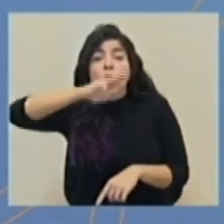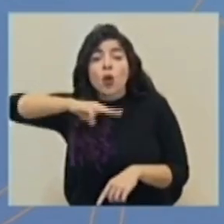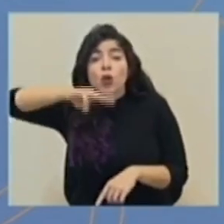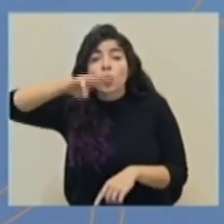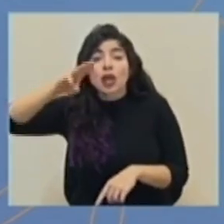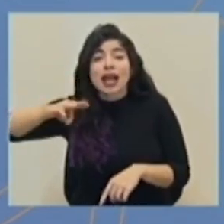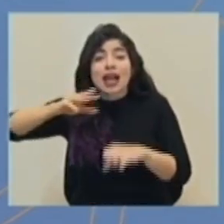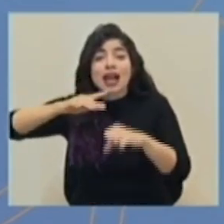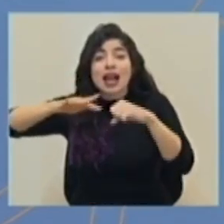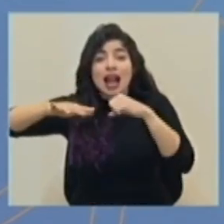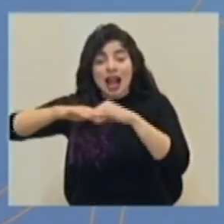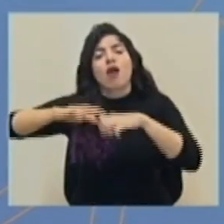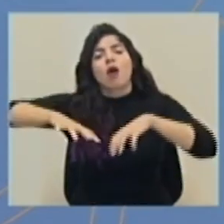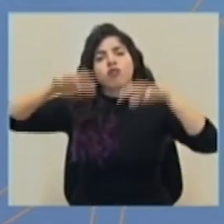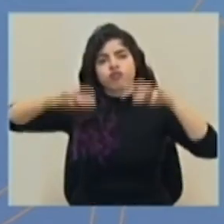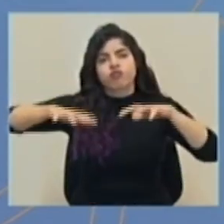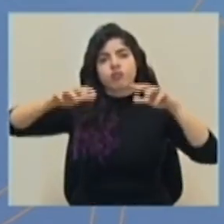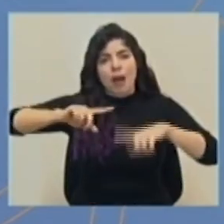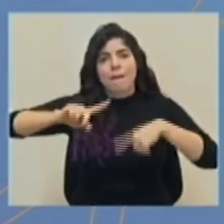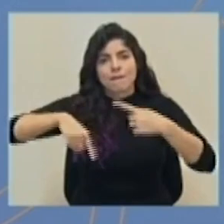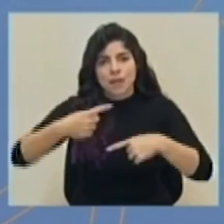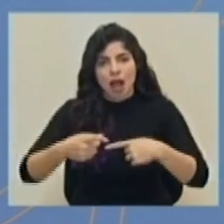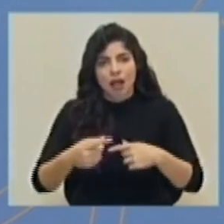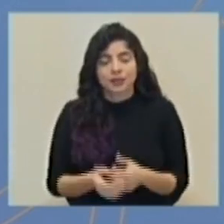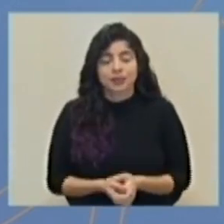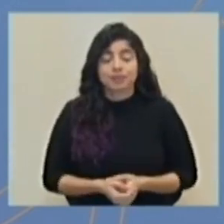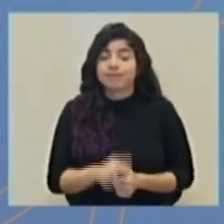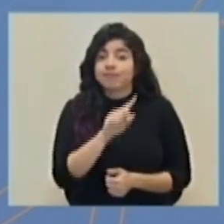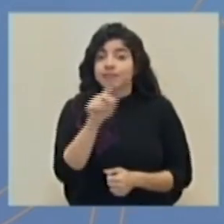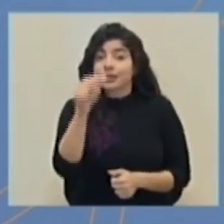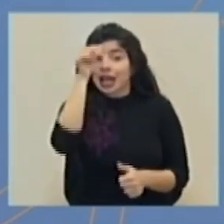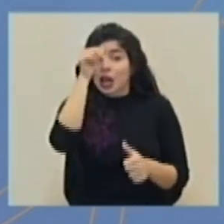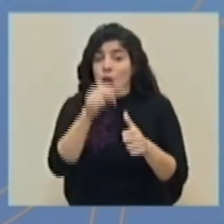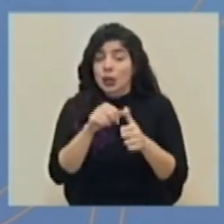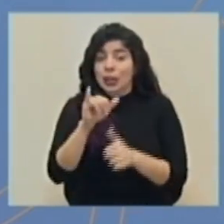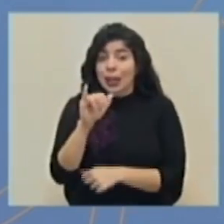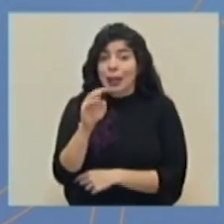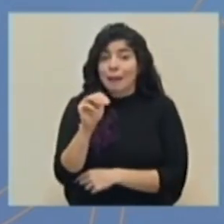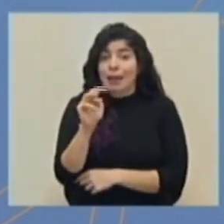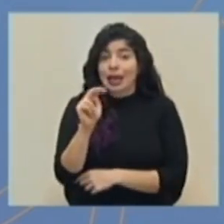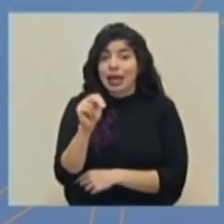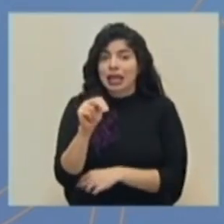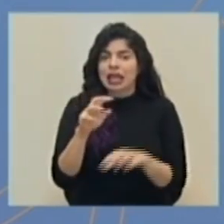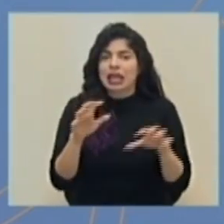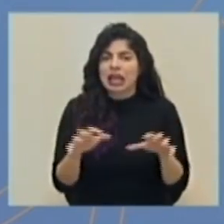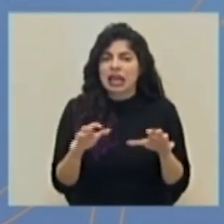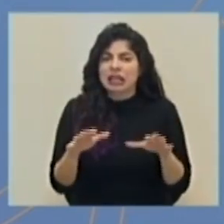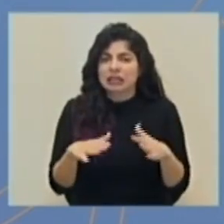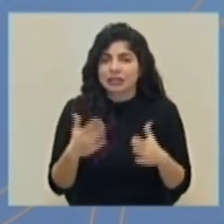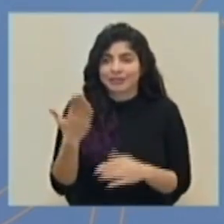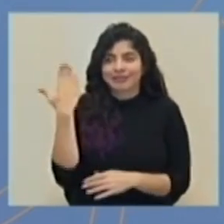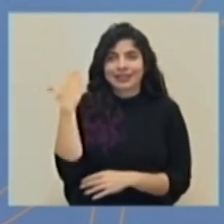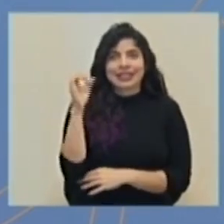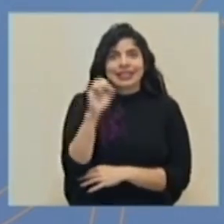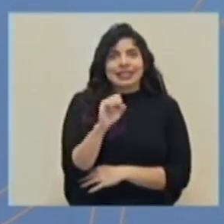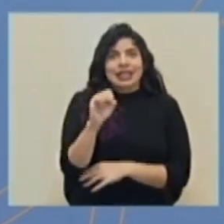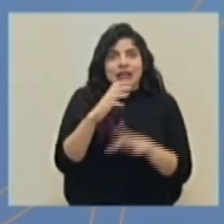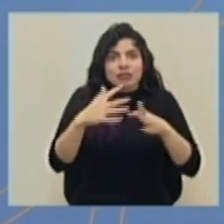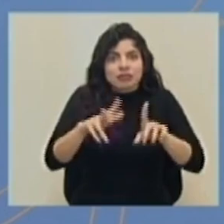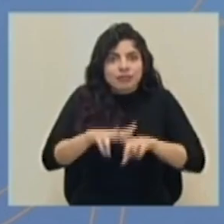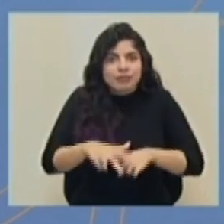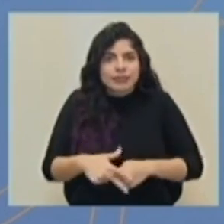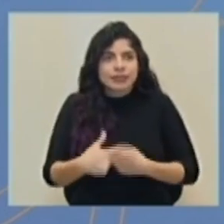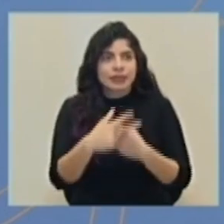de la región Caribe. Recordarles las acciones del IMN, hemos emprendido ya desde el día sábado una atención de la